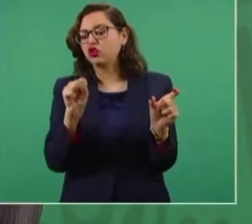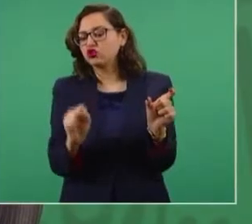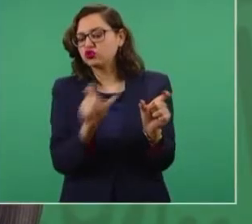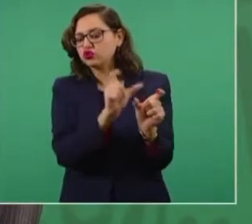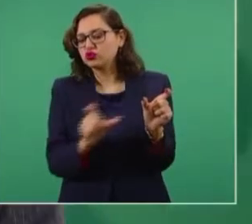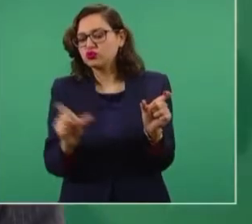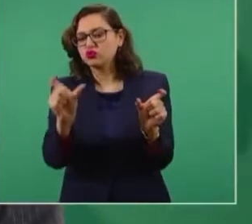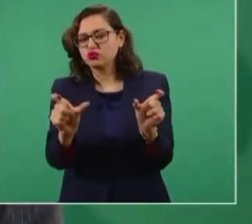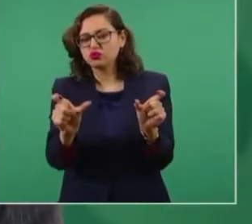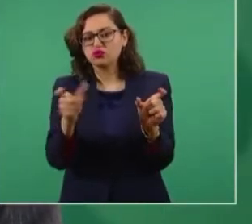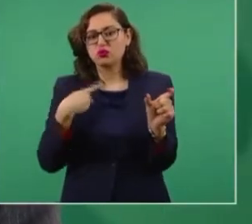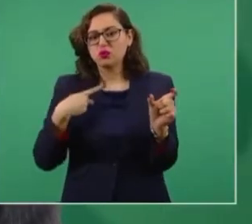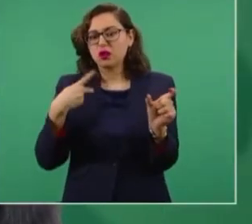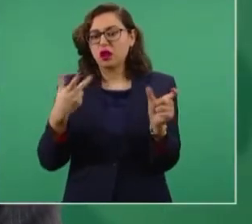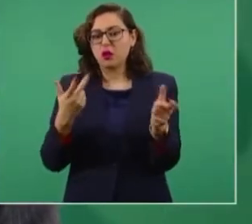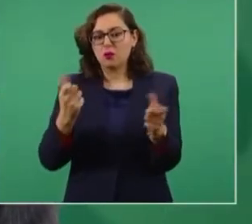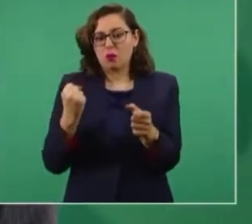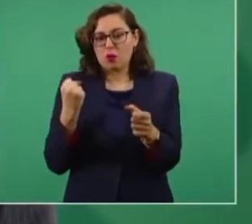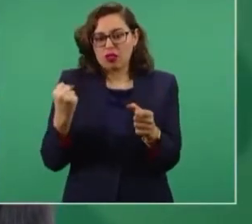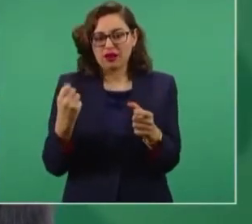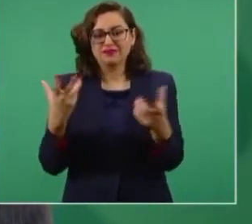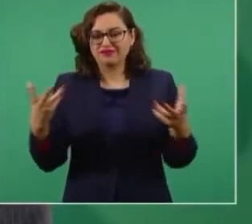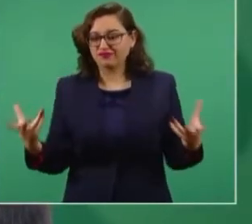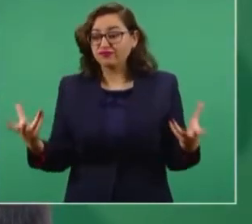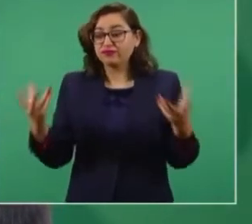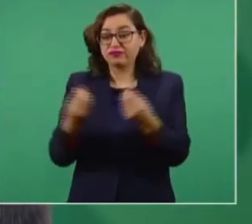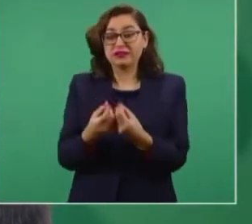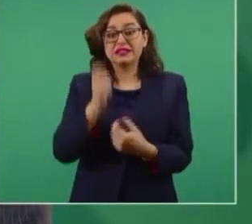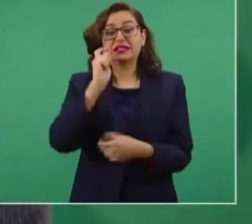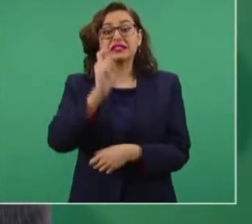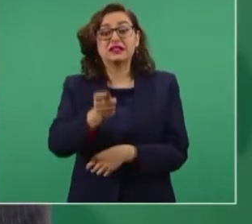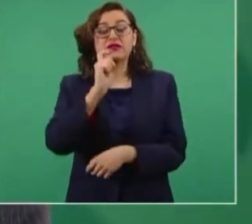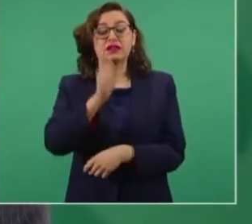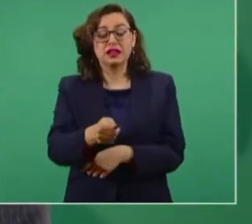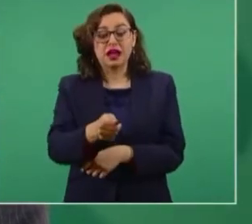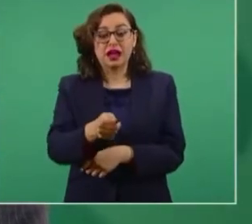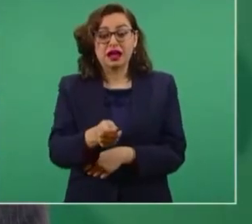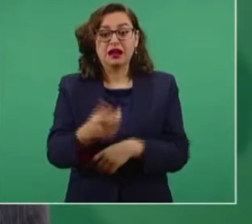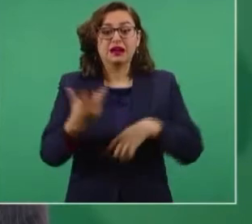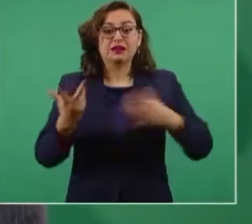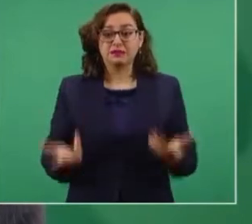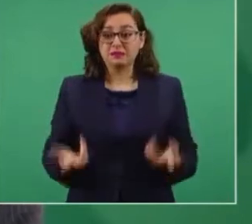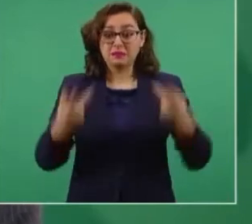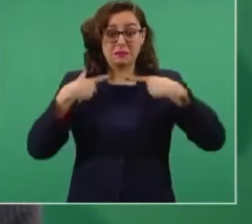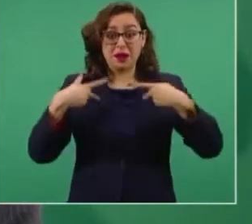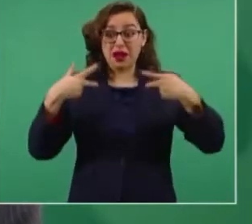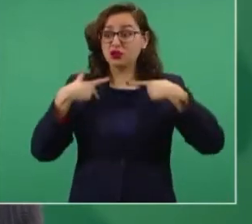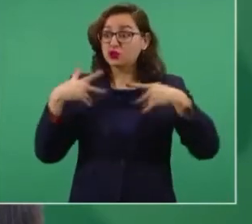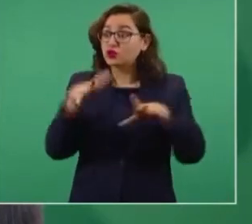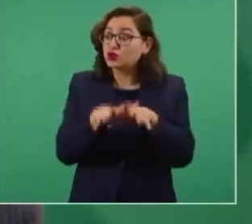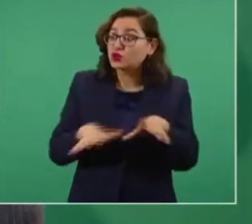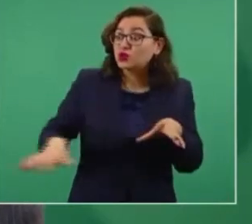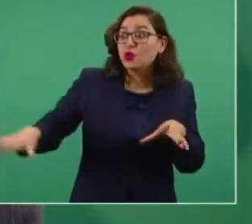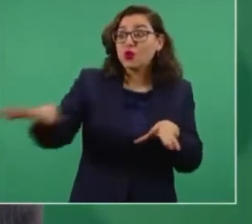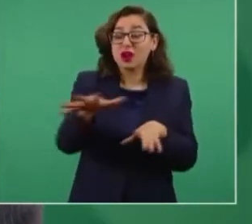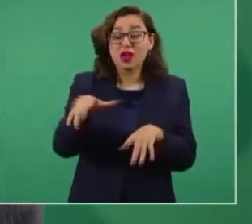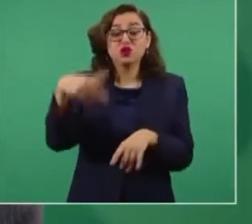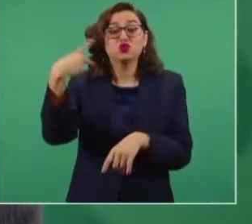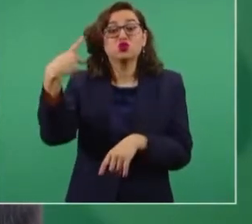y aquí en nuestro país no había democracia porque el pueblo